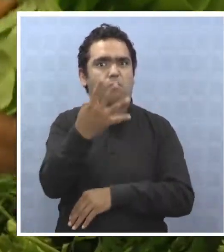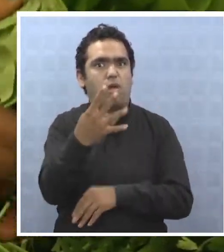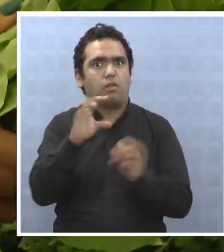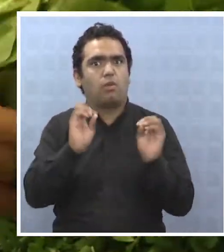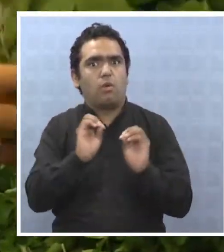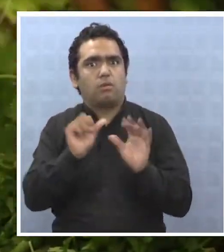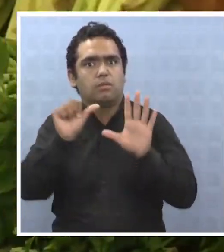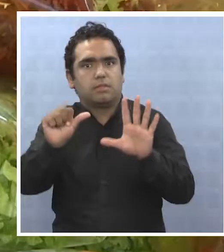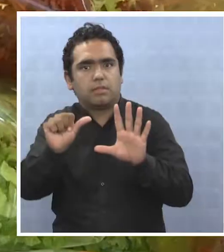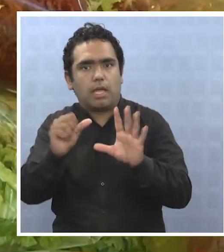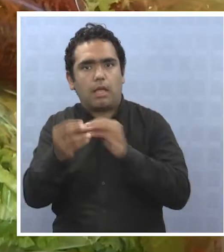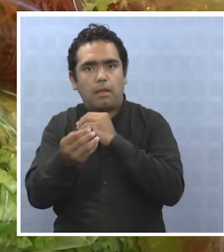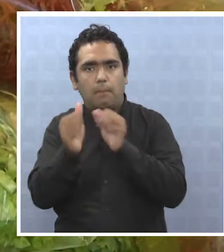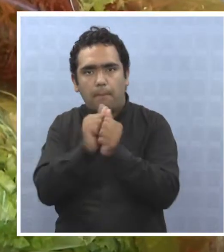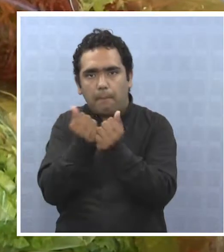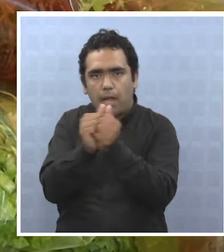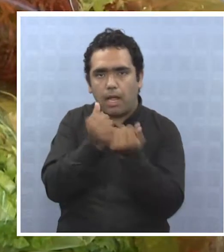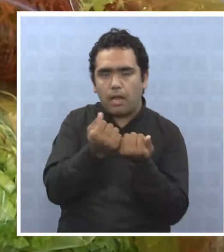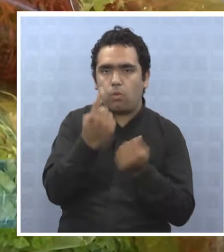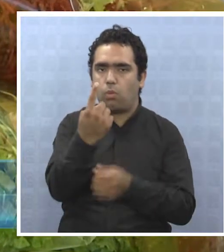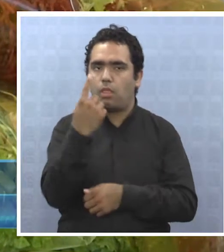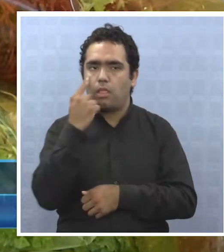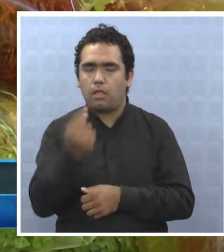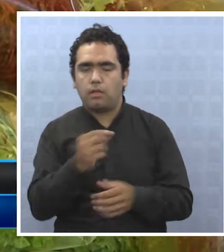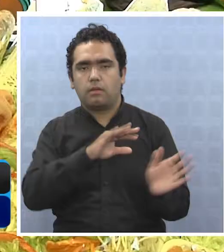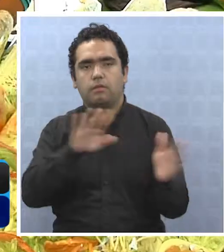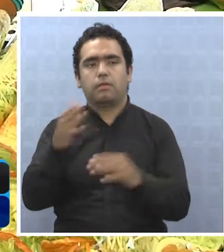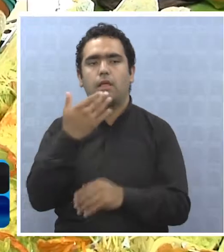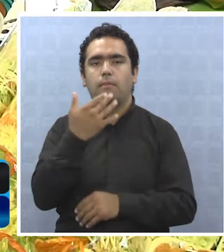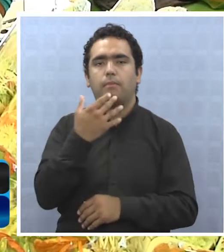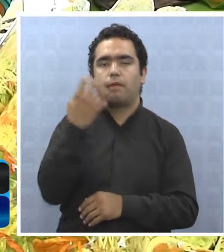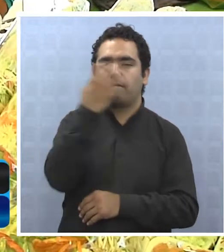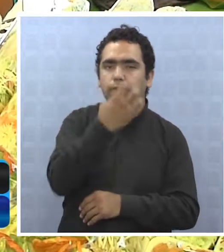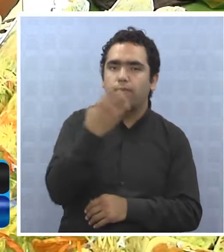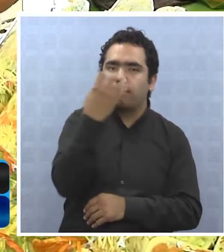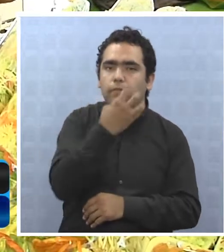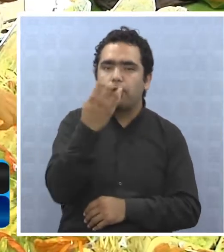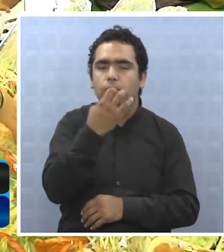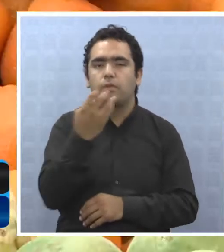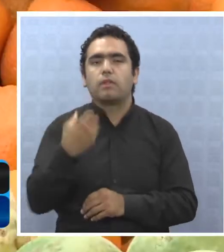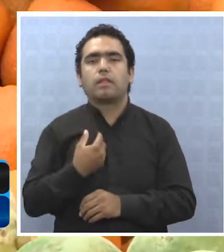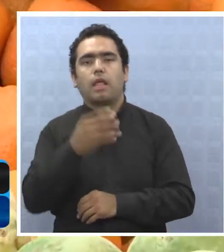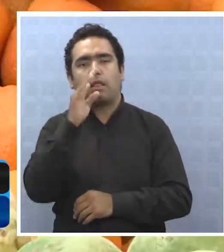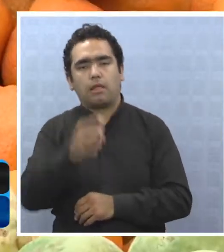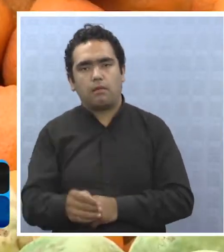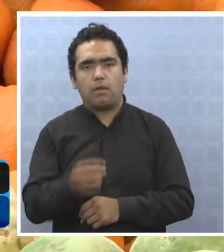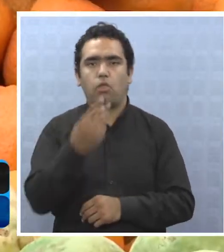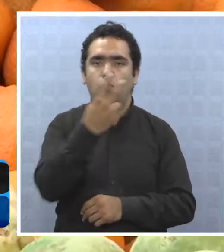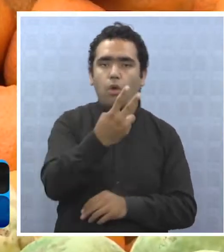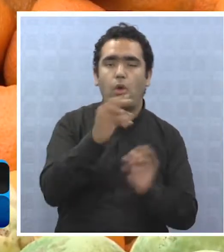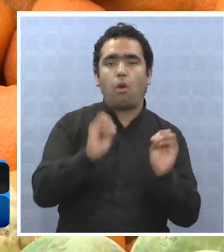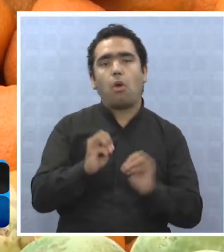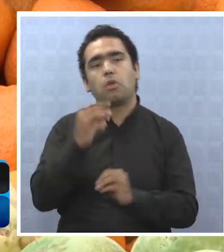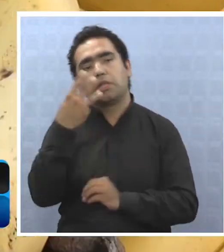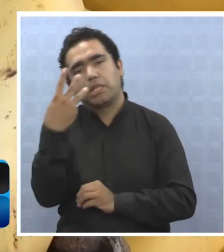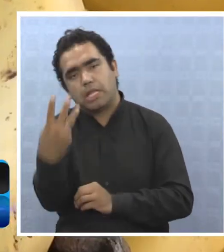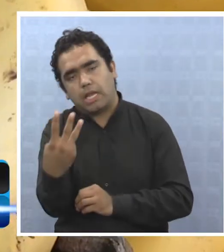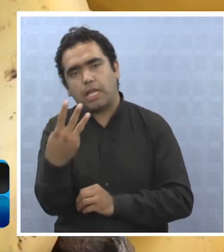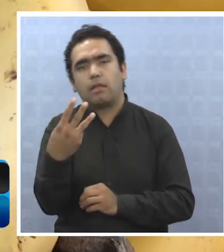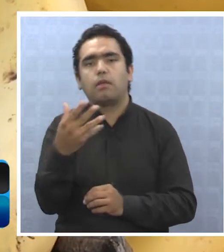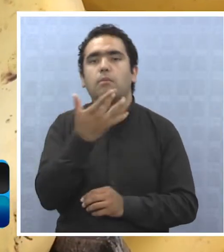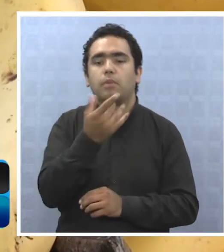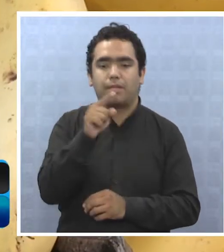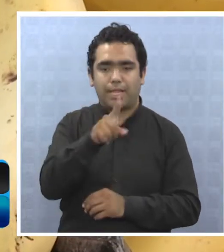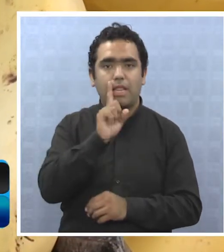cuatro, a veces seis panes al día. Por otra parte, el consumo de frutas debe limitarse a dos o tres porciones diarias, ya que estas